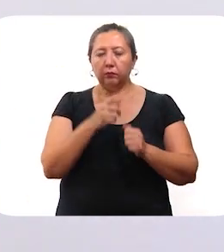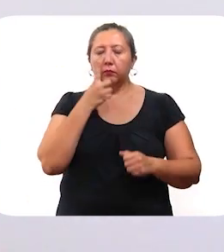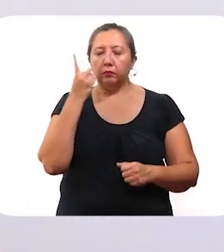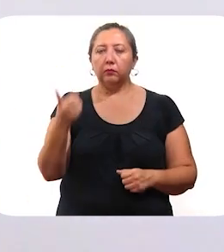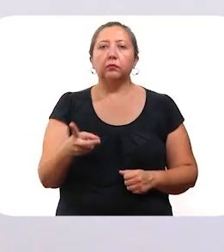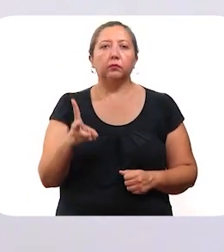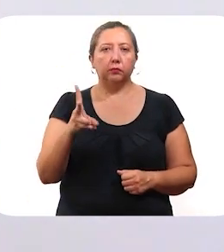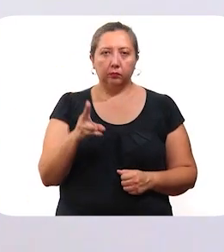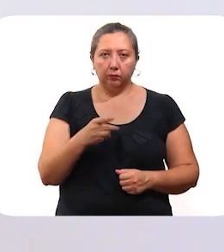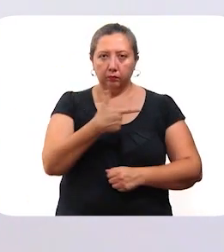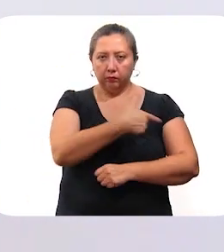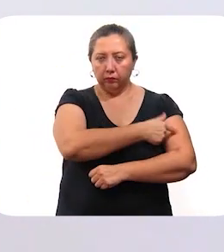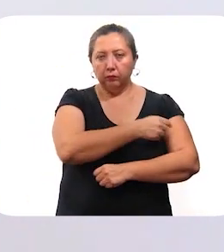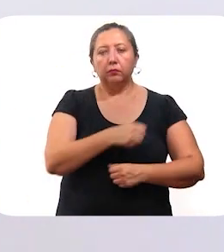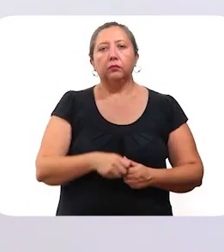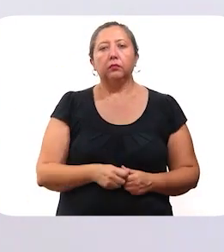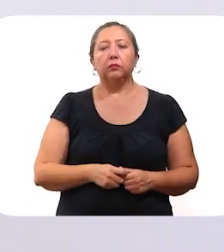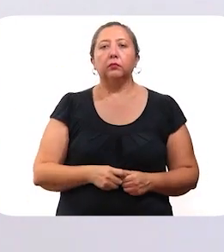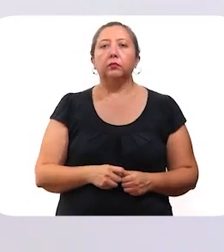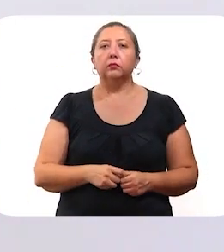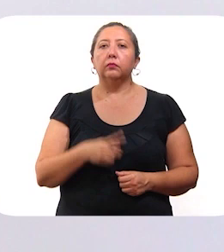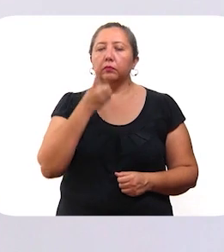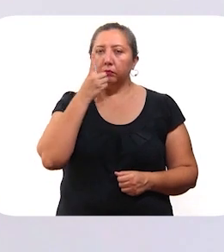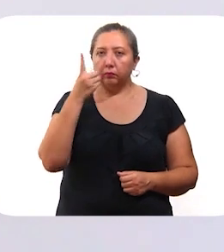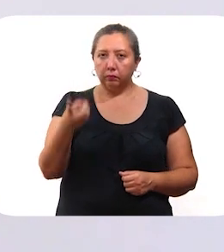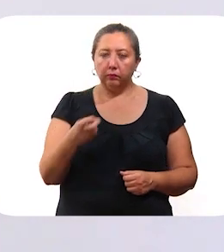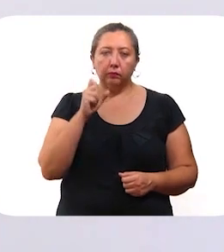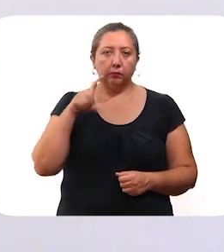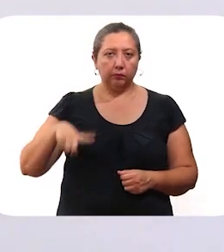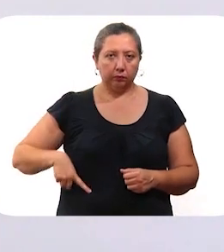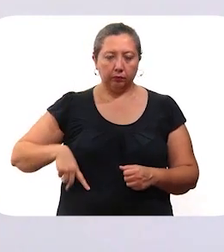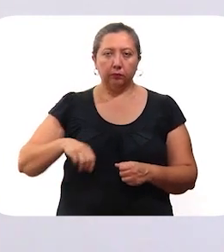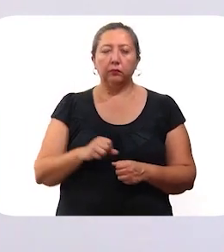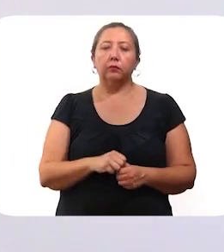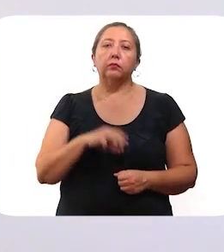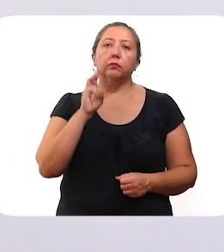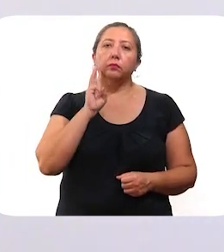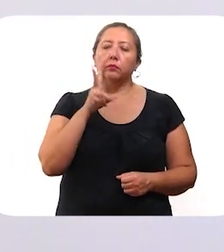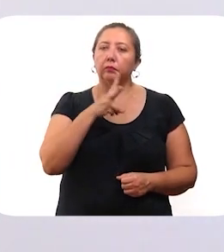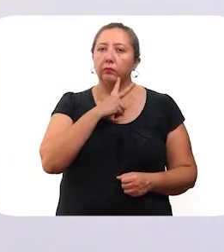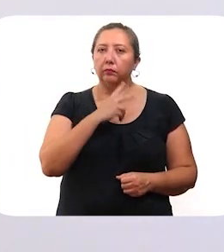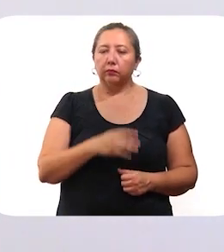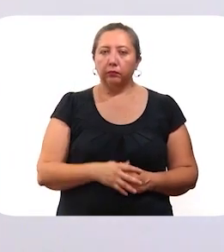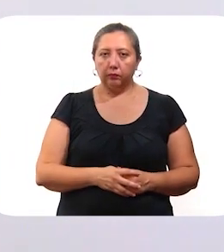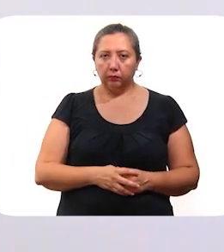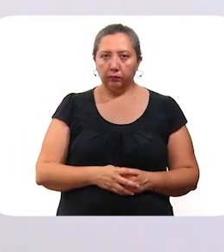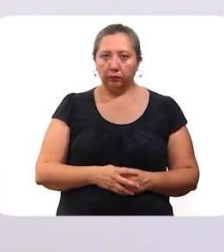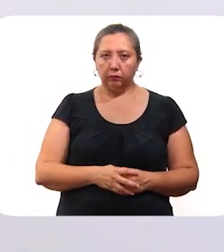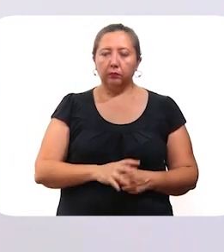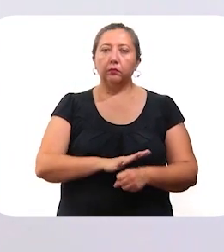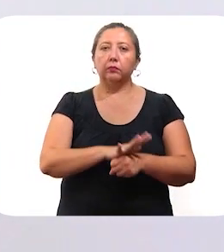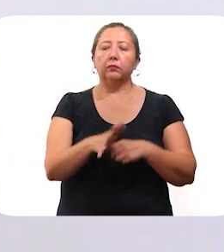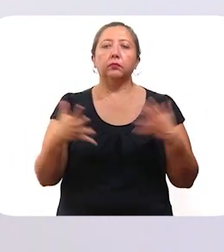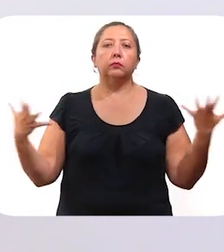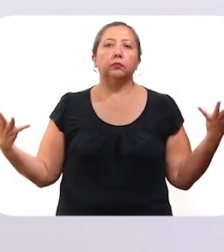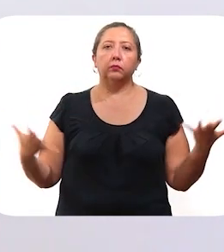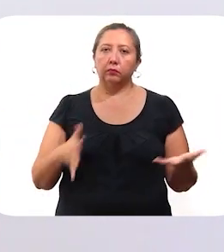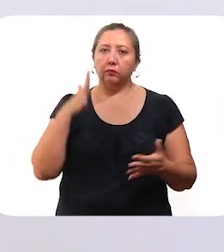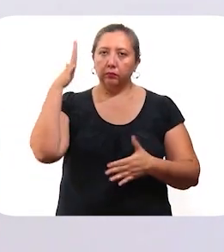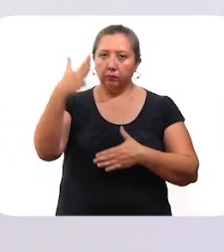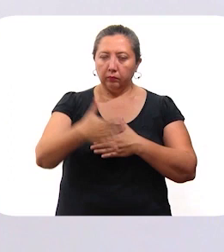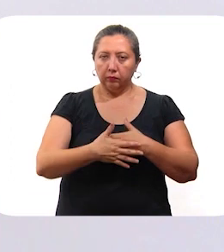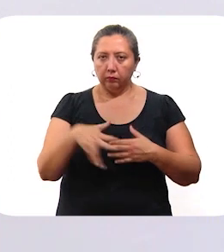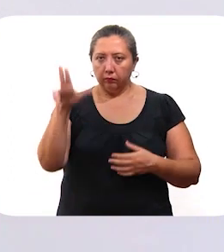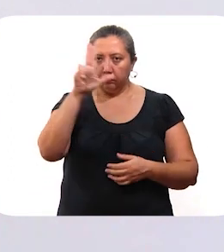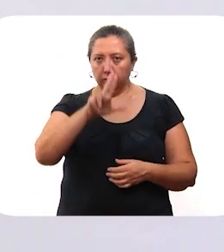jornada extraordinaria de vacunación que dispuso el gobernador Mauricio Vila-Dosal, la cual se realizará el